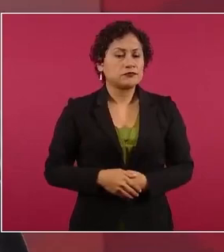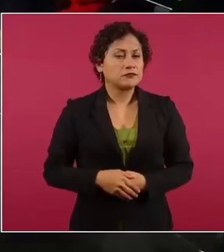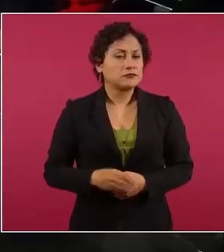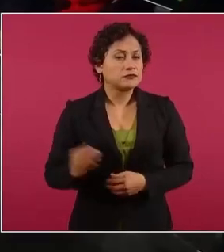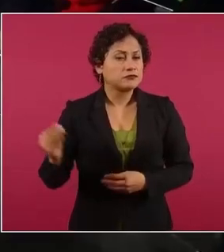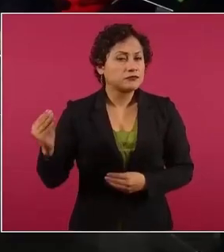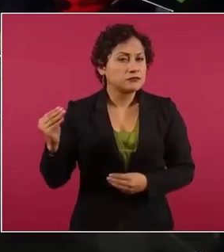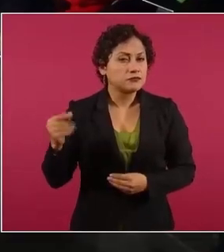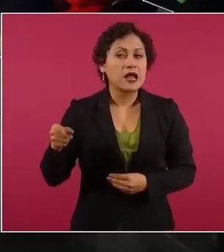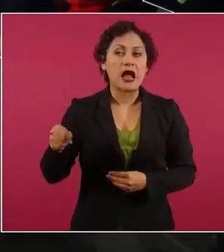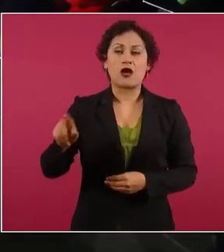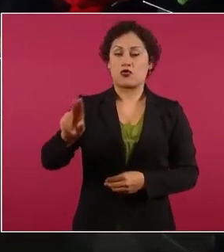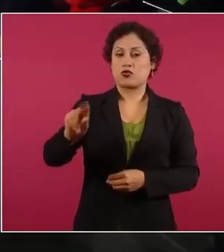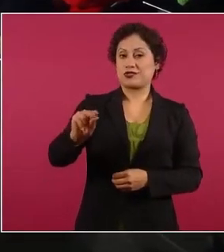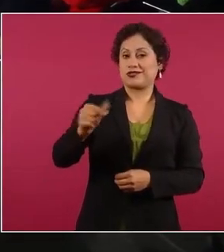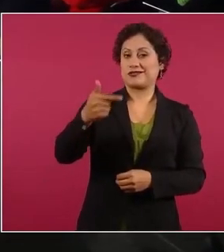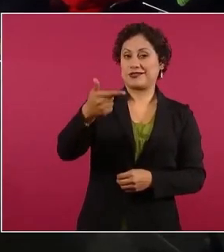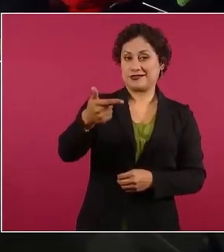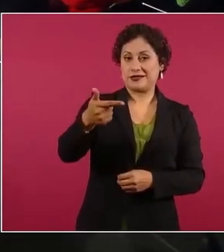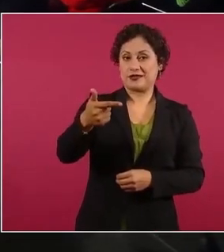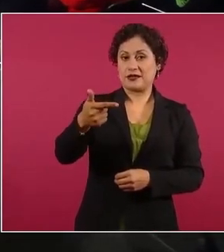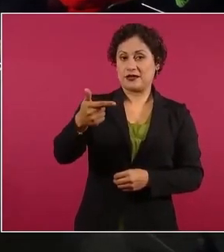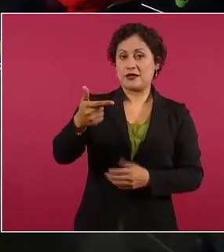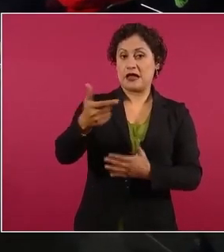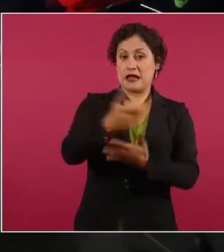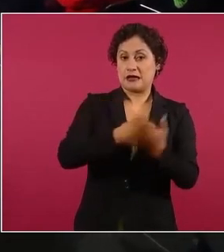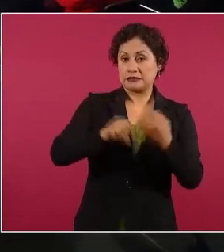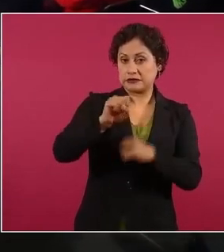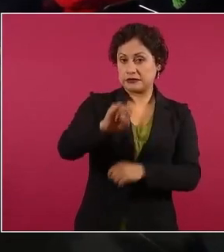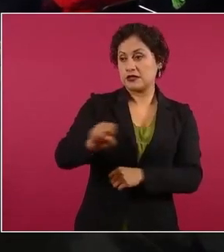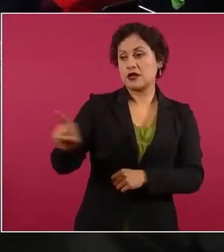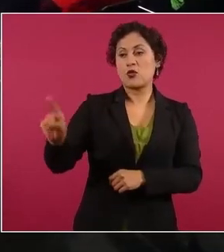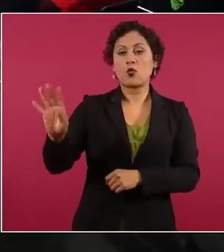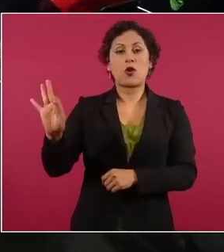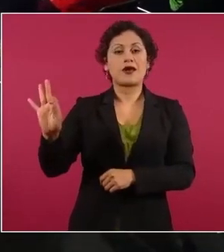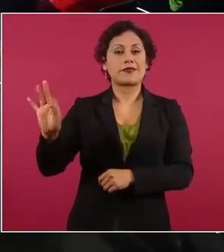87 contra 40 y y